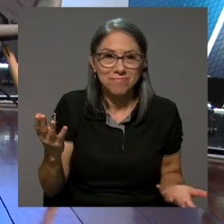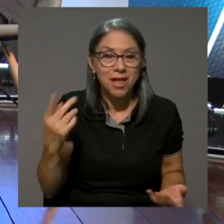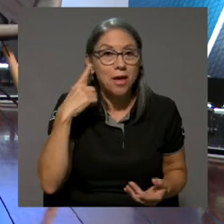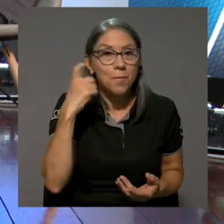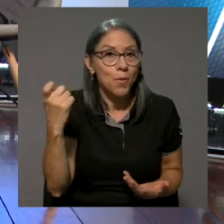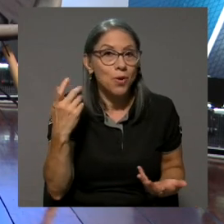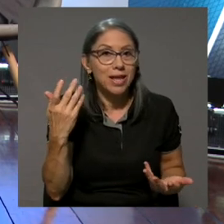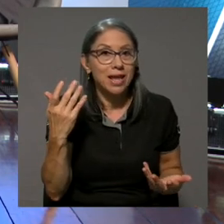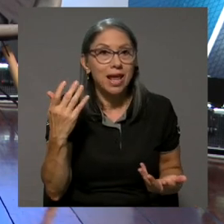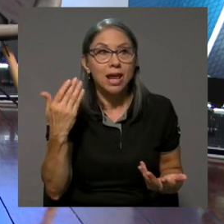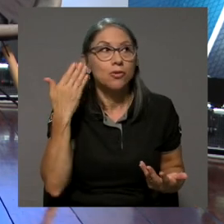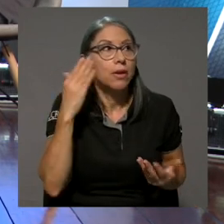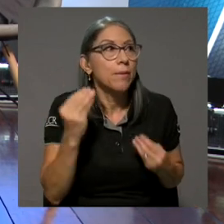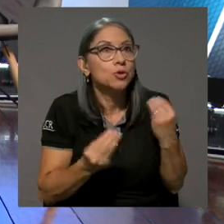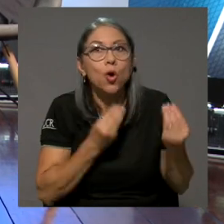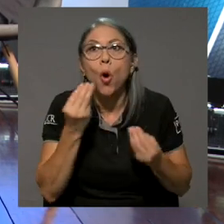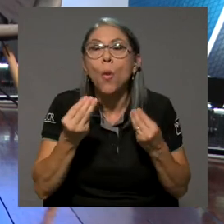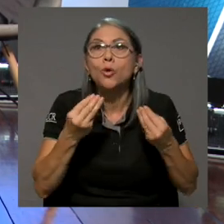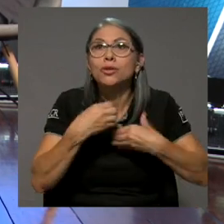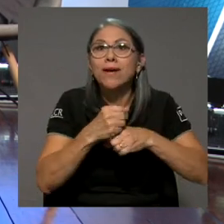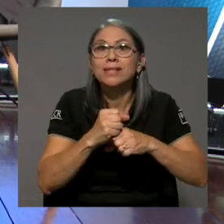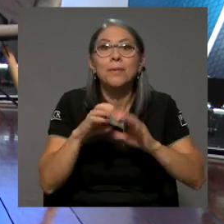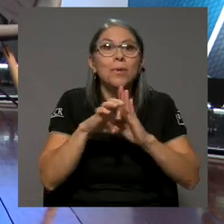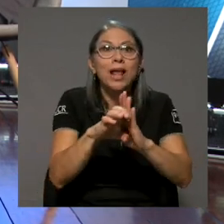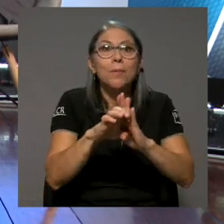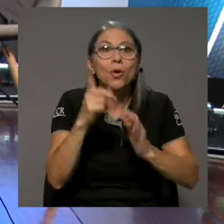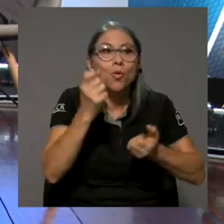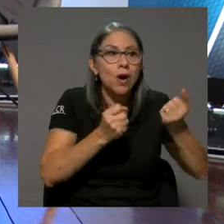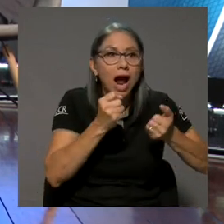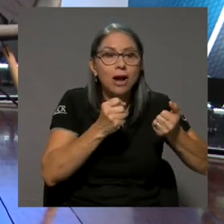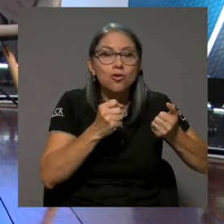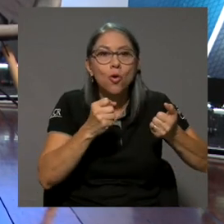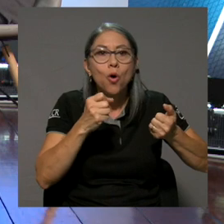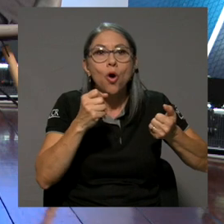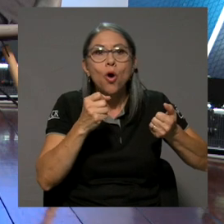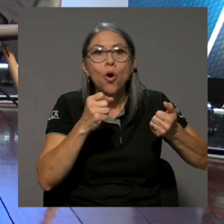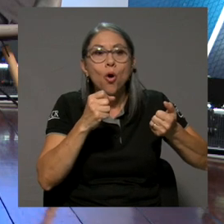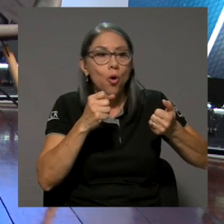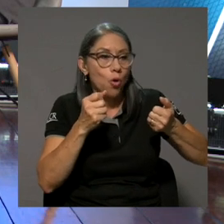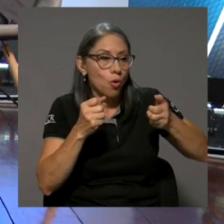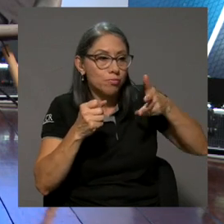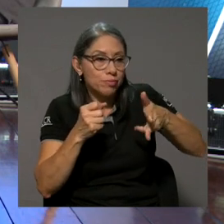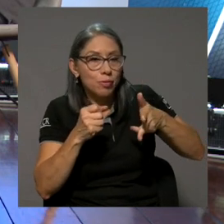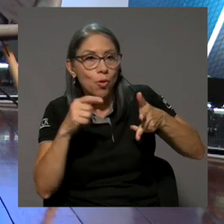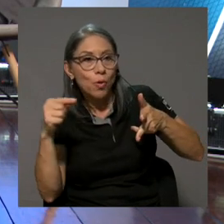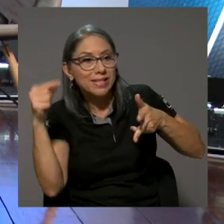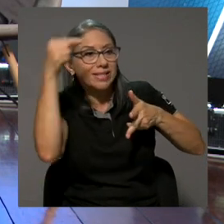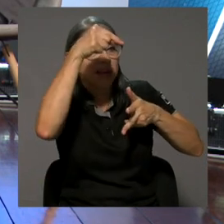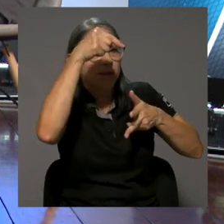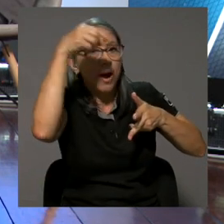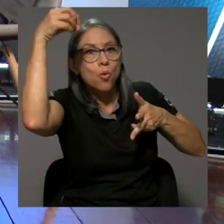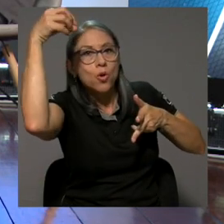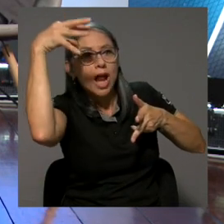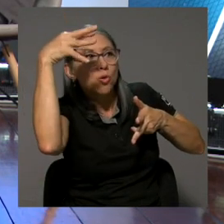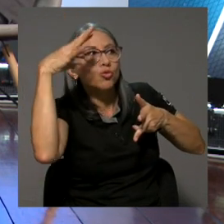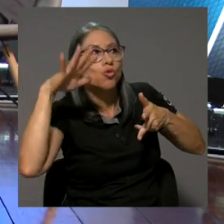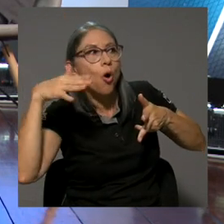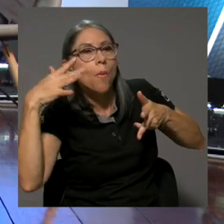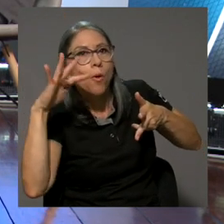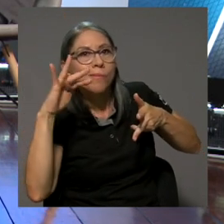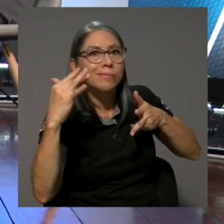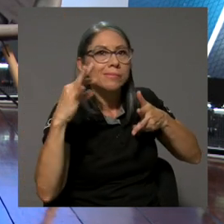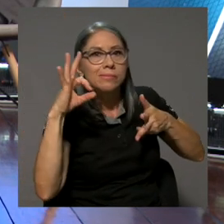no es evidente cómo se va a montar una luz en el medio de un carro o encima del carro. Entonces,